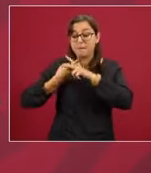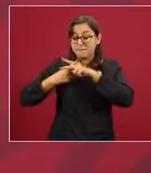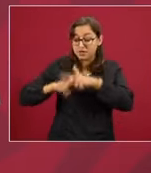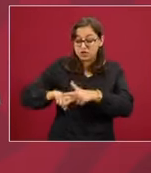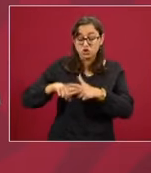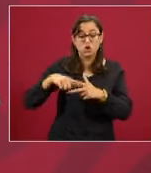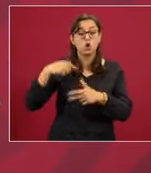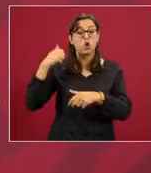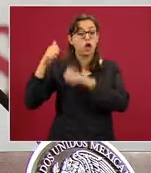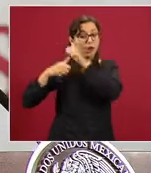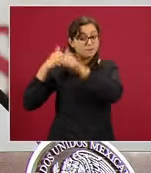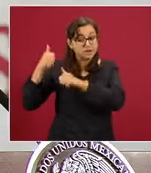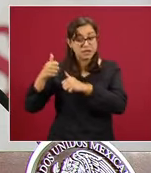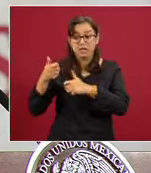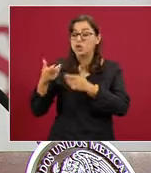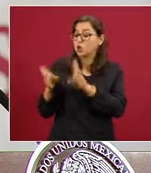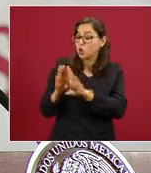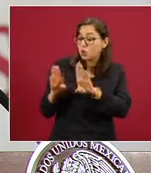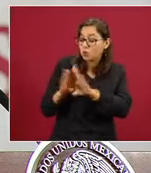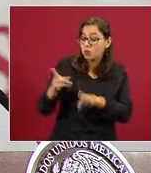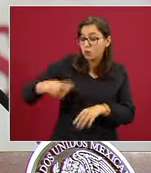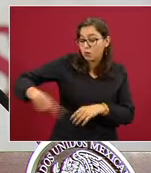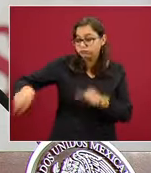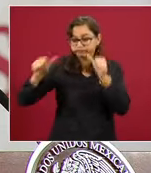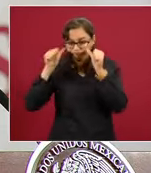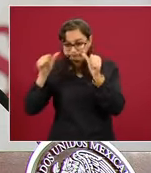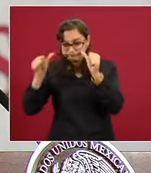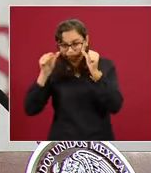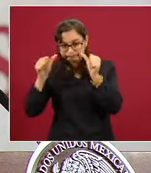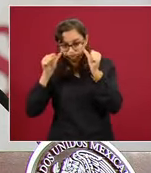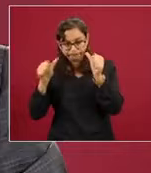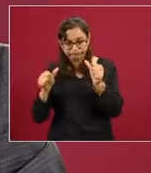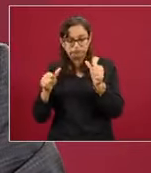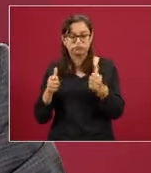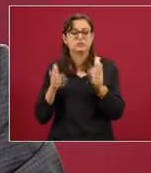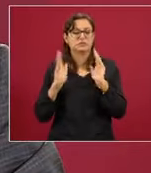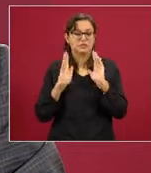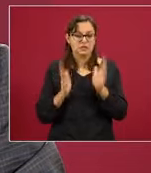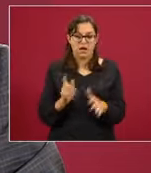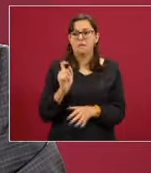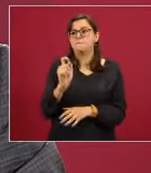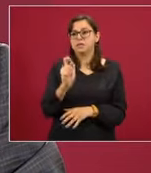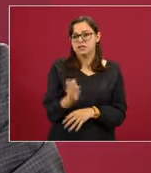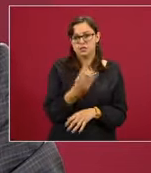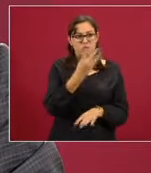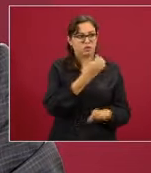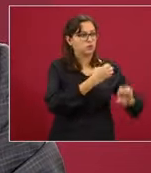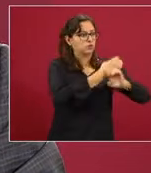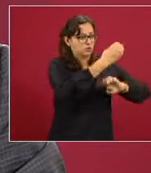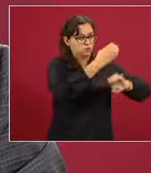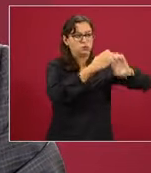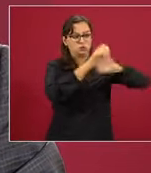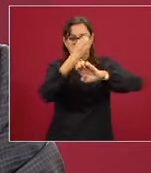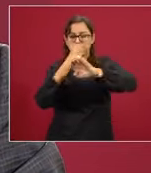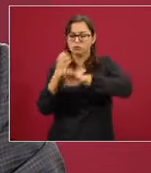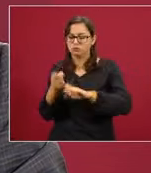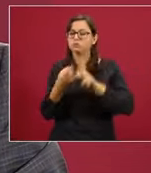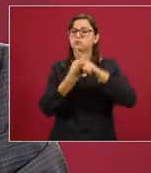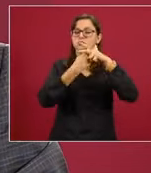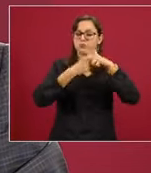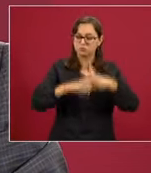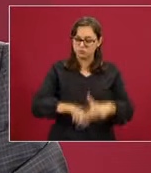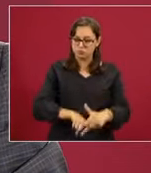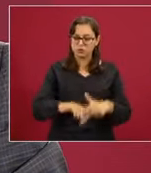reforzar la atención primaria a la salud, se está ya dando en 24 estados. En 24 estados